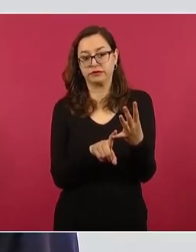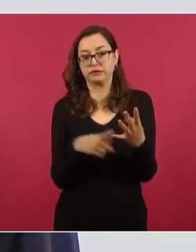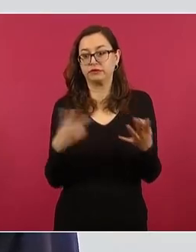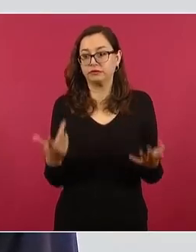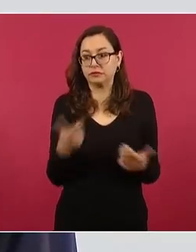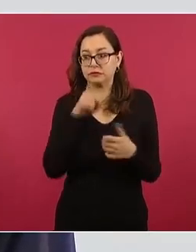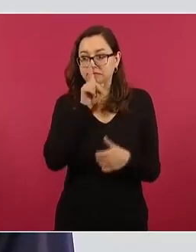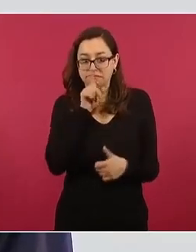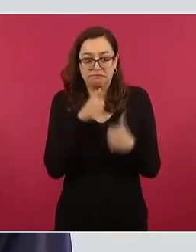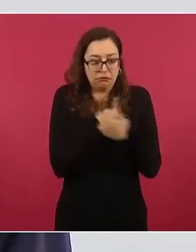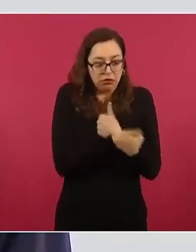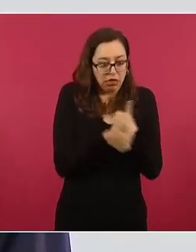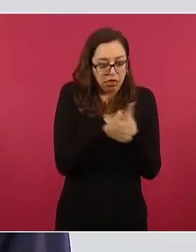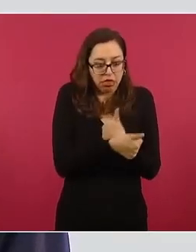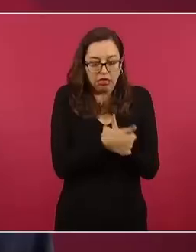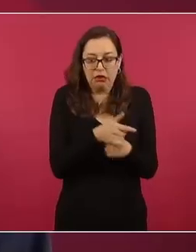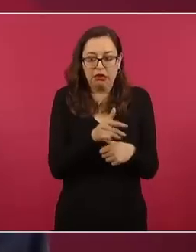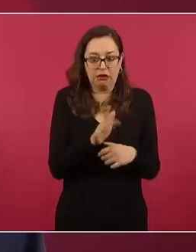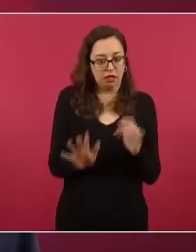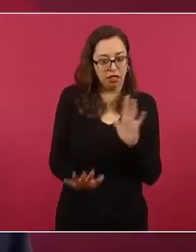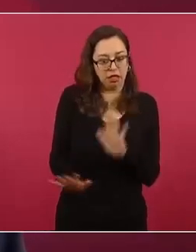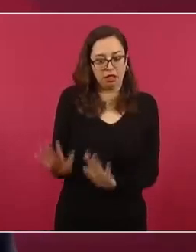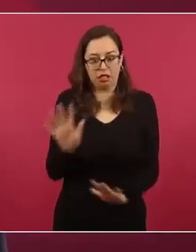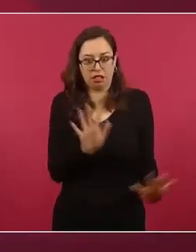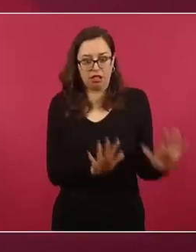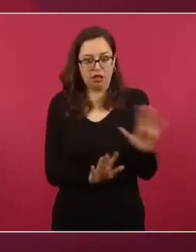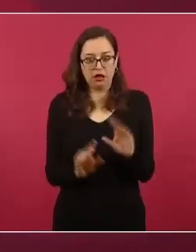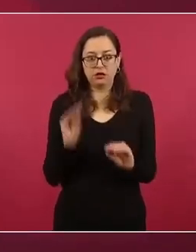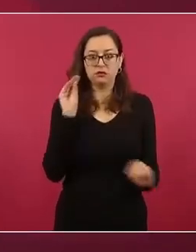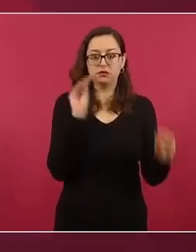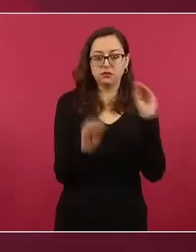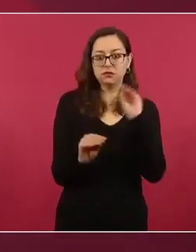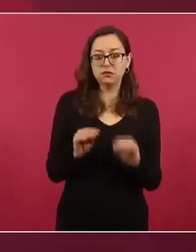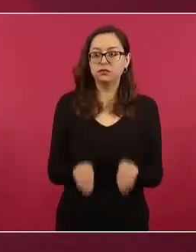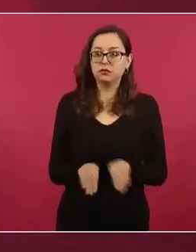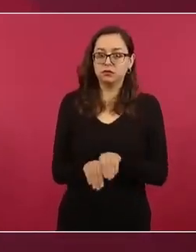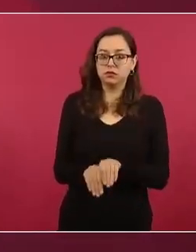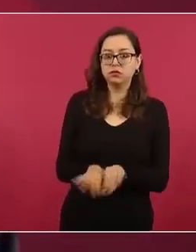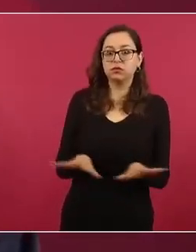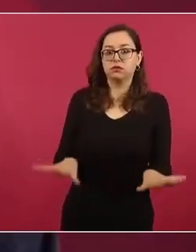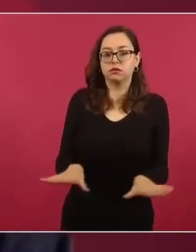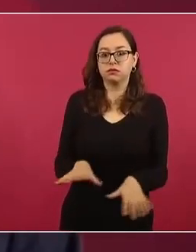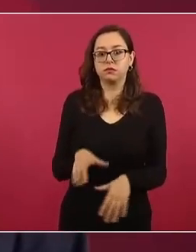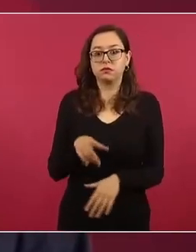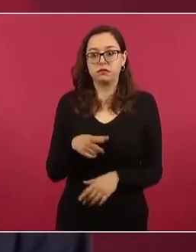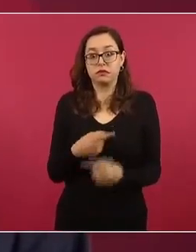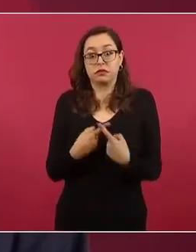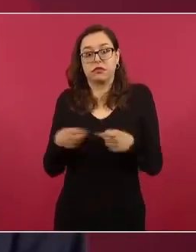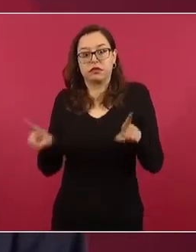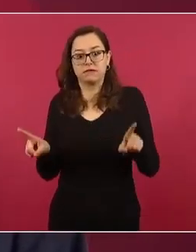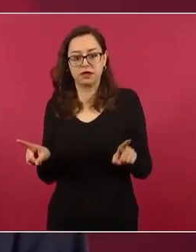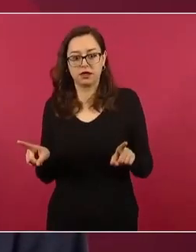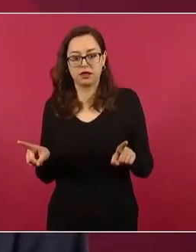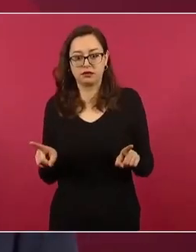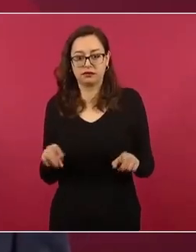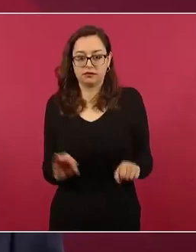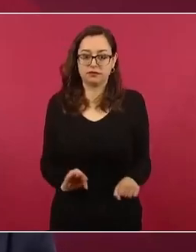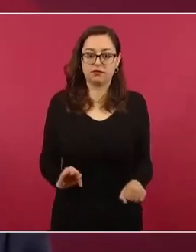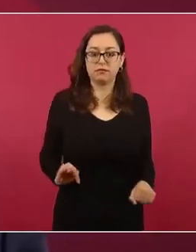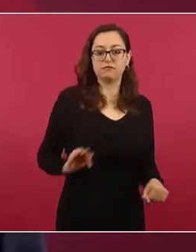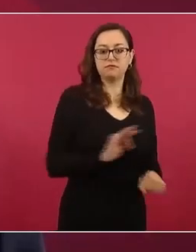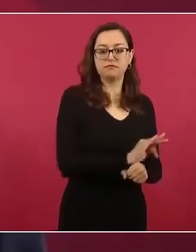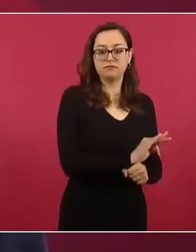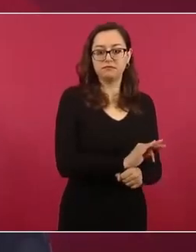ocultamiento y manipulación de información e investigaciones por parte de las autoridades gubernamentales que propició la